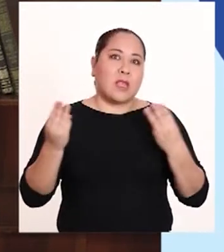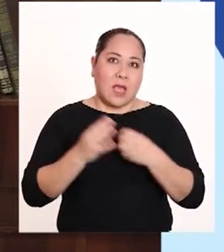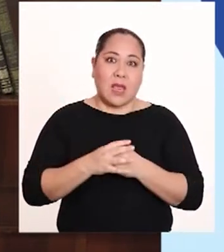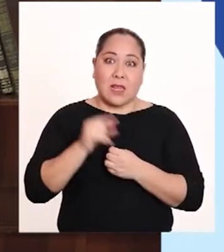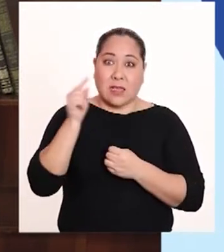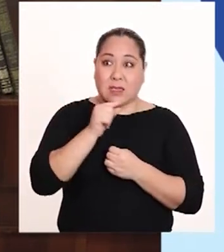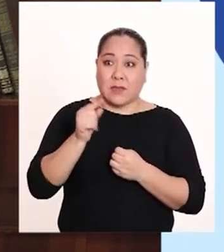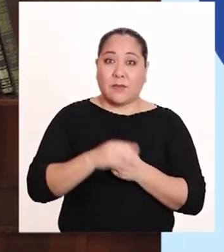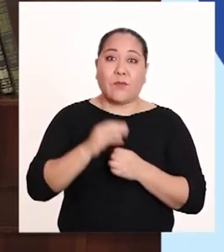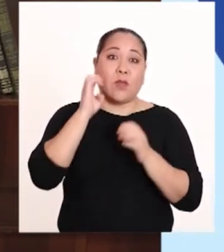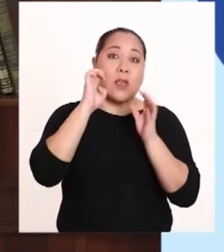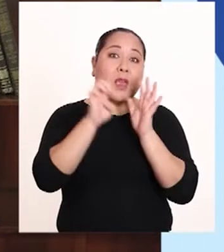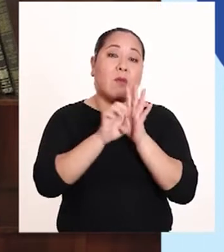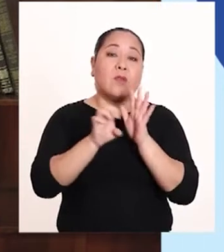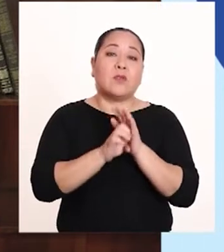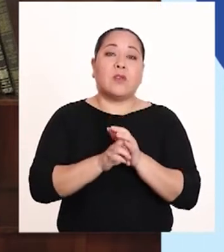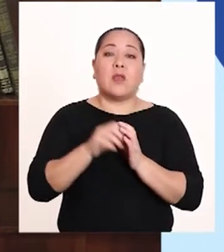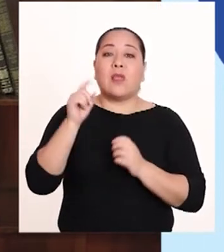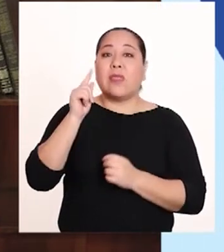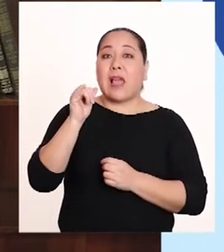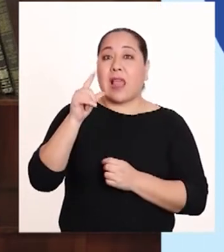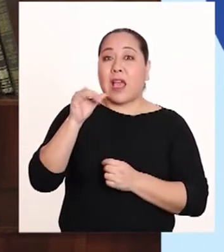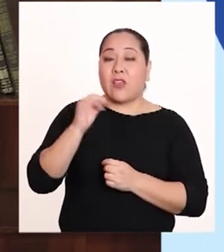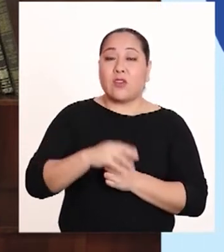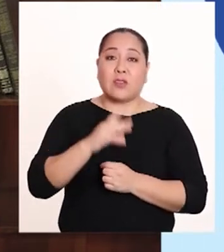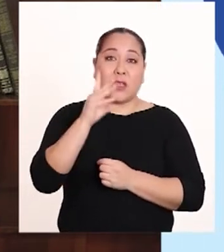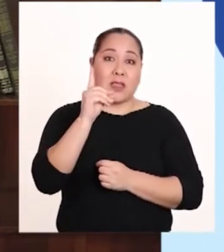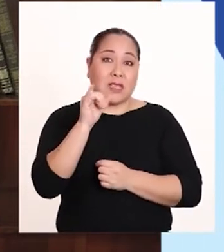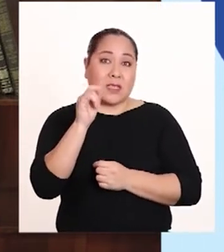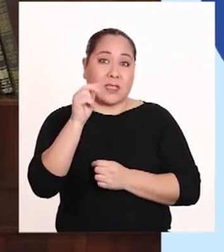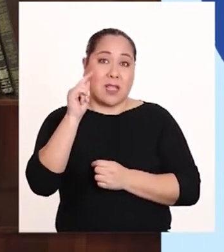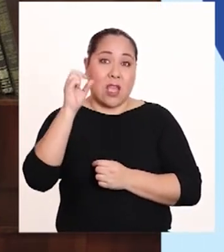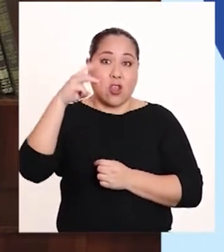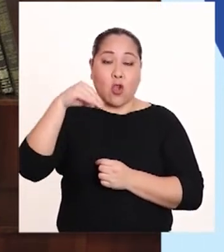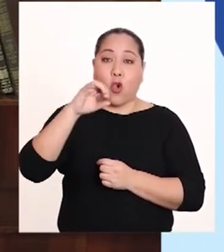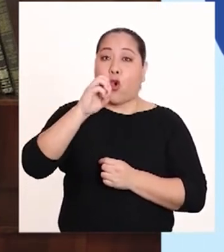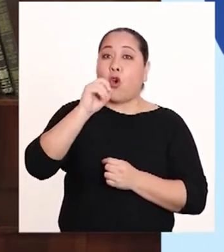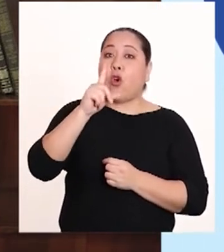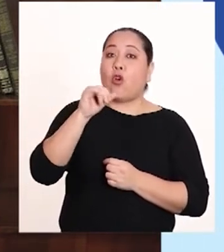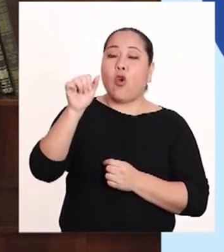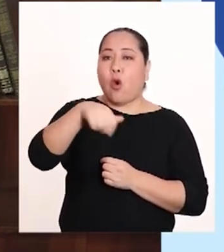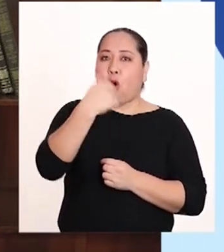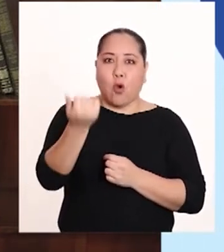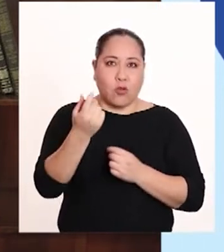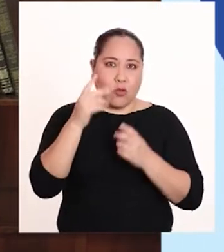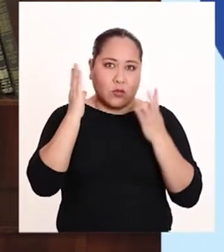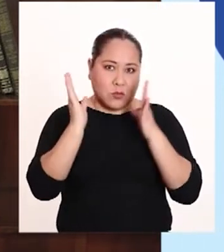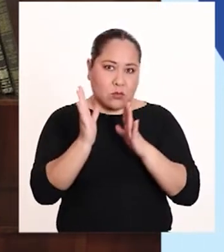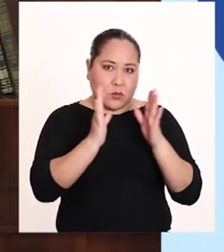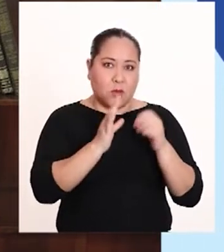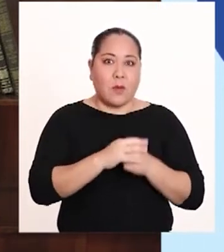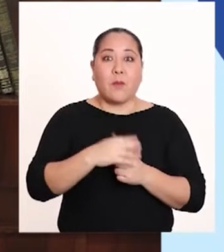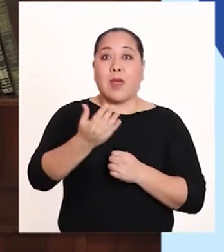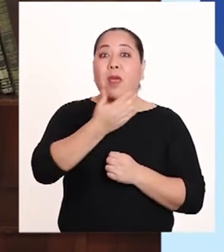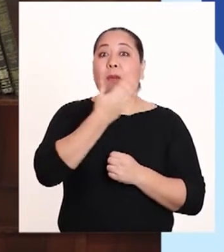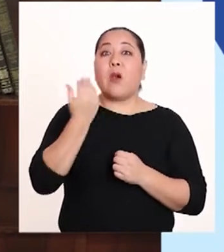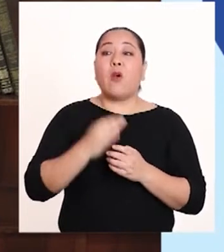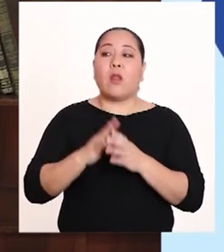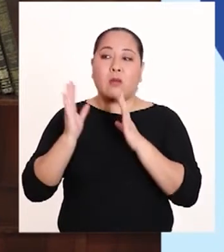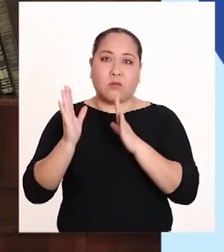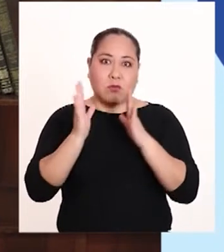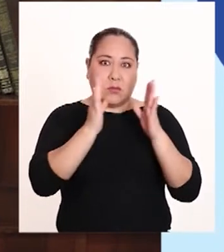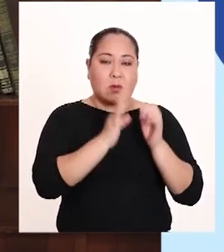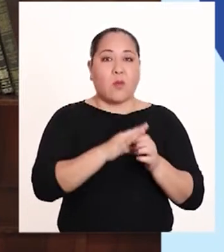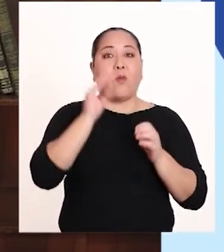aditivos químicos como los talatos, bisfenol u otros durante la fabricación para mejorar sus